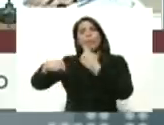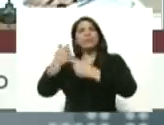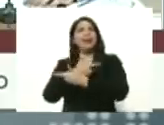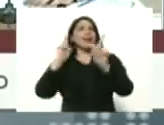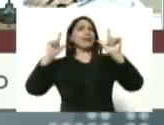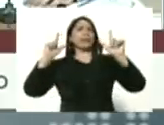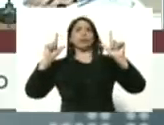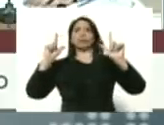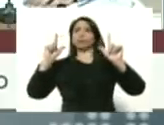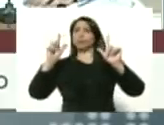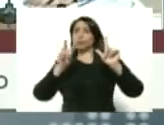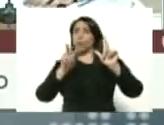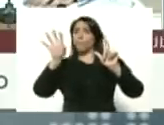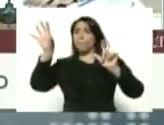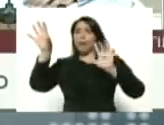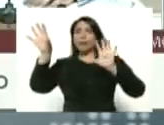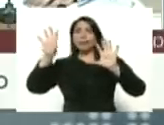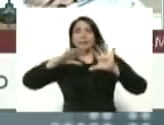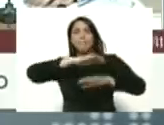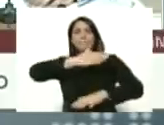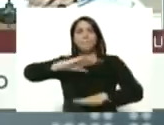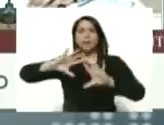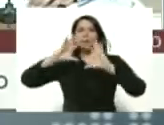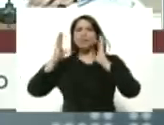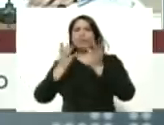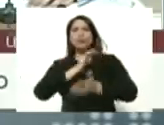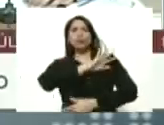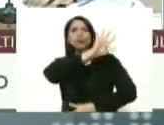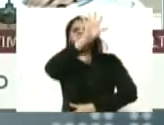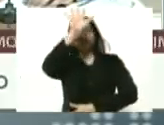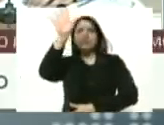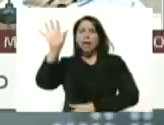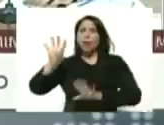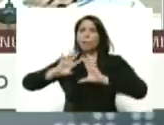libremente en los mares del mundo en los cielos del mundo